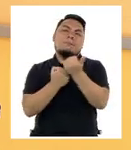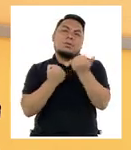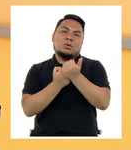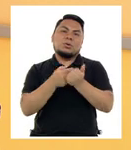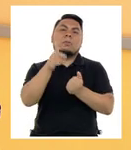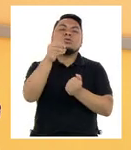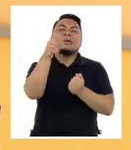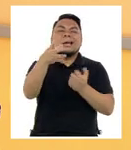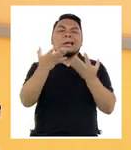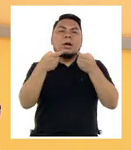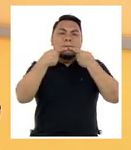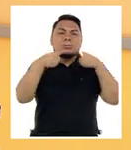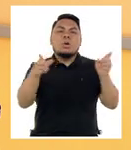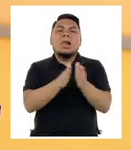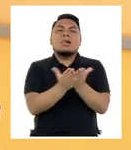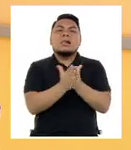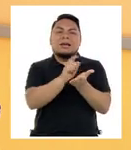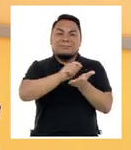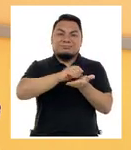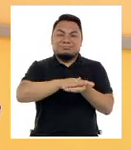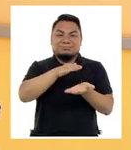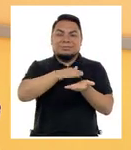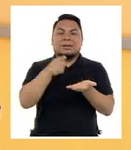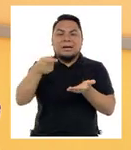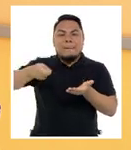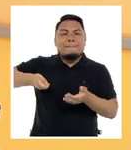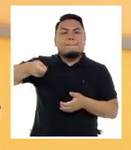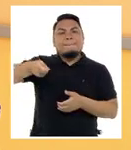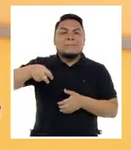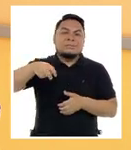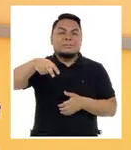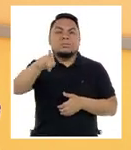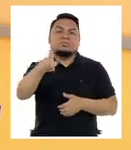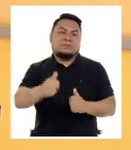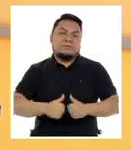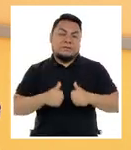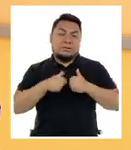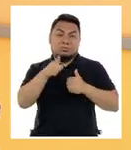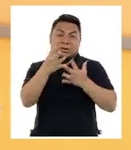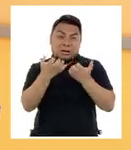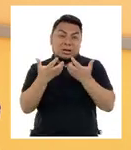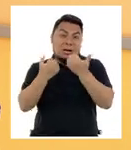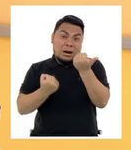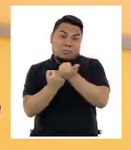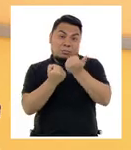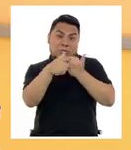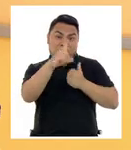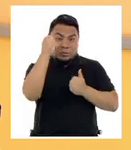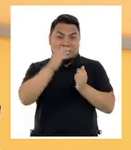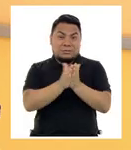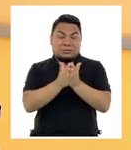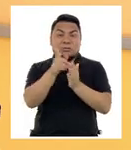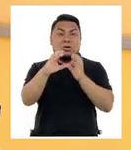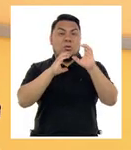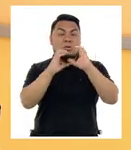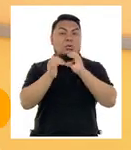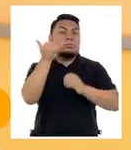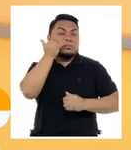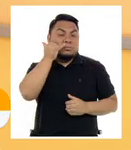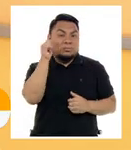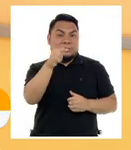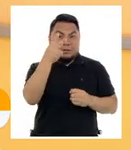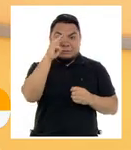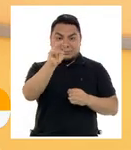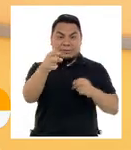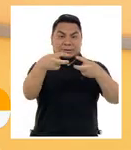para poder realizar la publicación de su libro Bastoneando por la Vida. Quienes desean apoyar a Luis pueden comunicarse